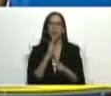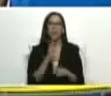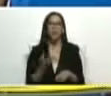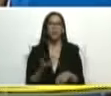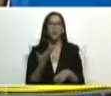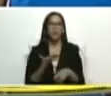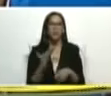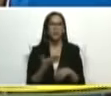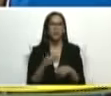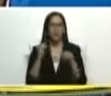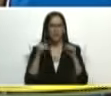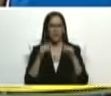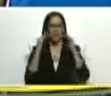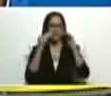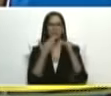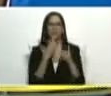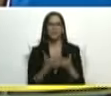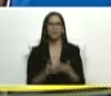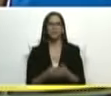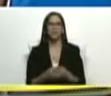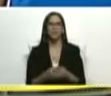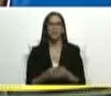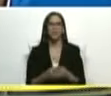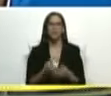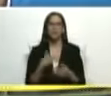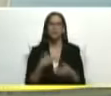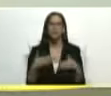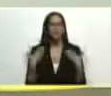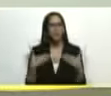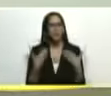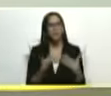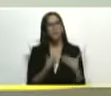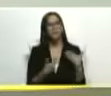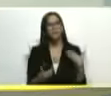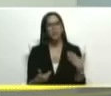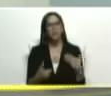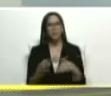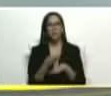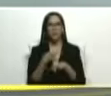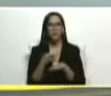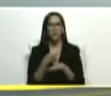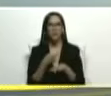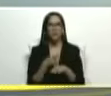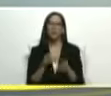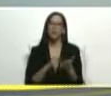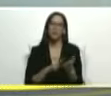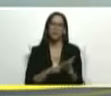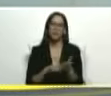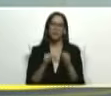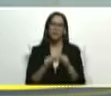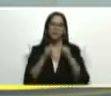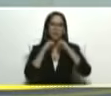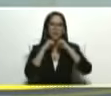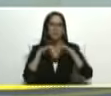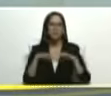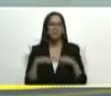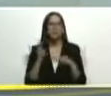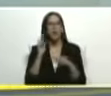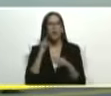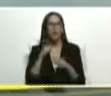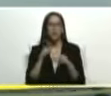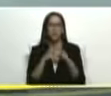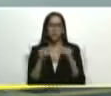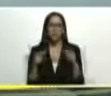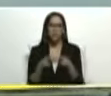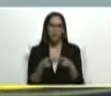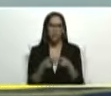Zoraida aquí en Altagracia bueno yo contentísima mi presidente con el gobierno de verdad sigo dándole bendiciones a usted y a todo